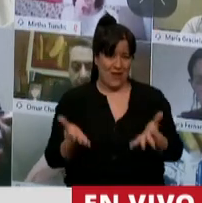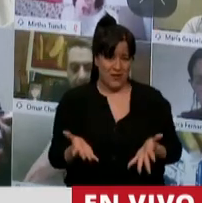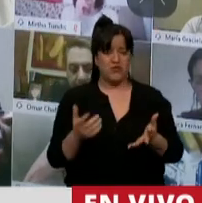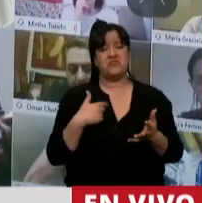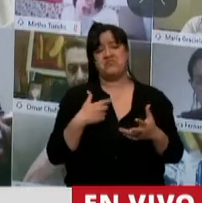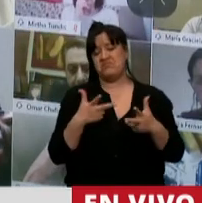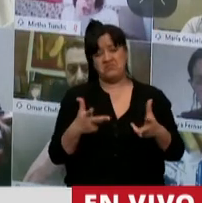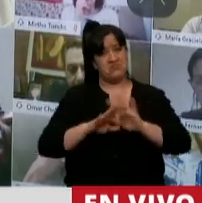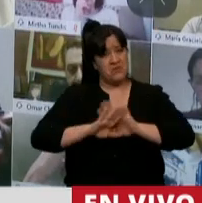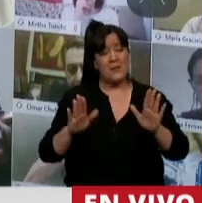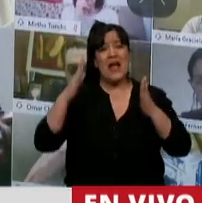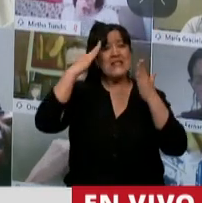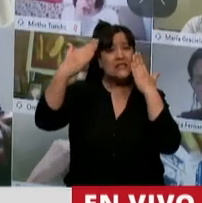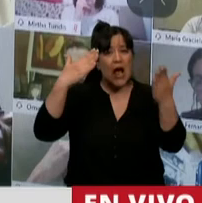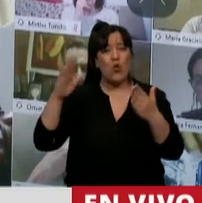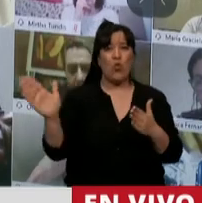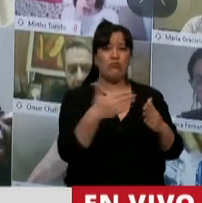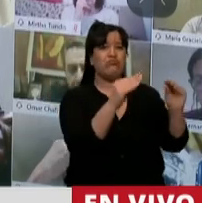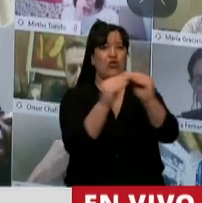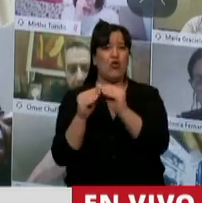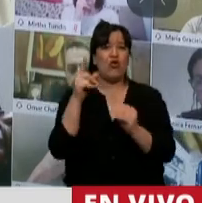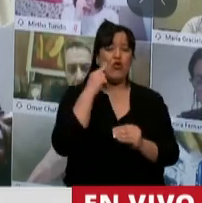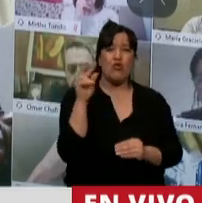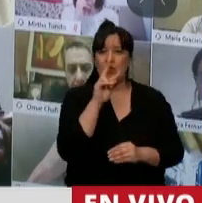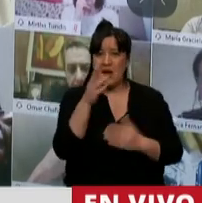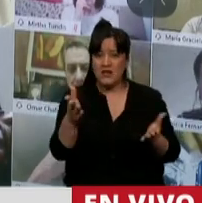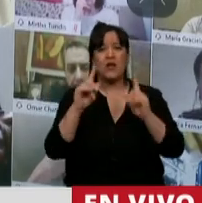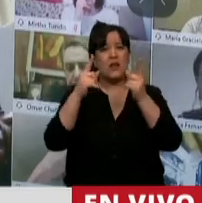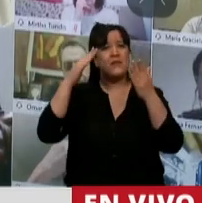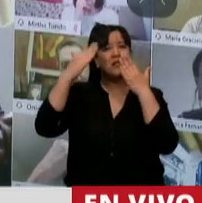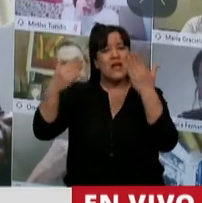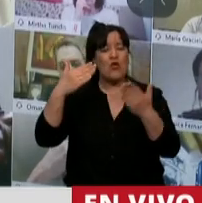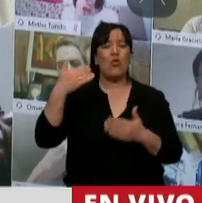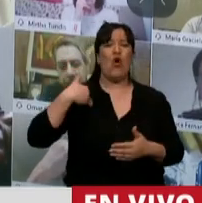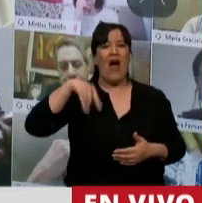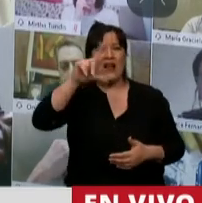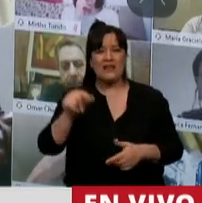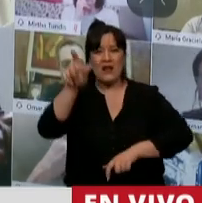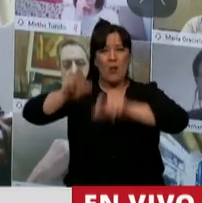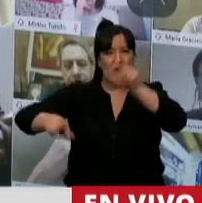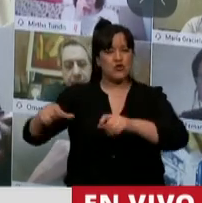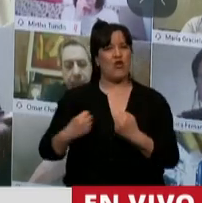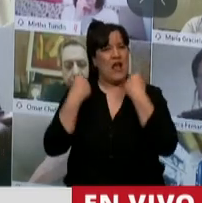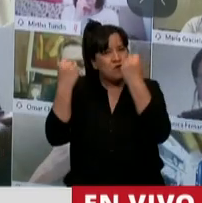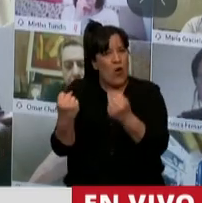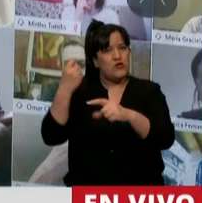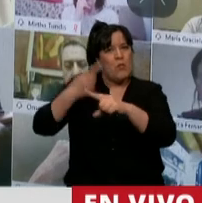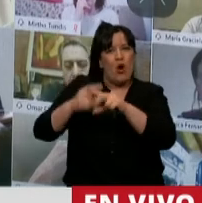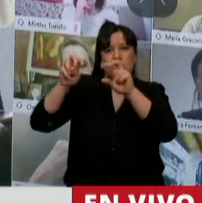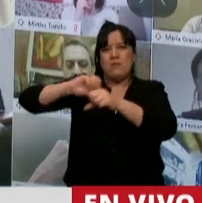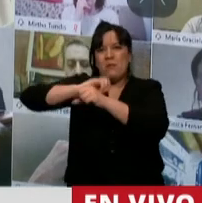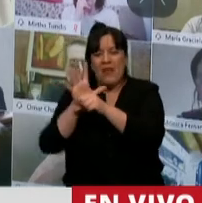presidente, saludo a mis compañeras y compañeros y saludo a las argentinas y argentinos que le vienen poniendo el hombro a esta pandemia